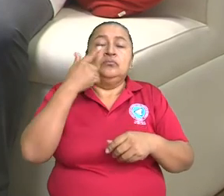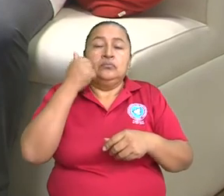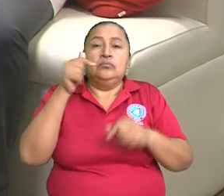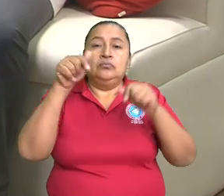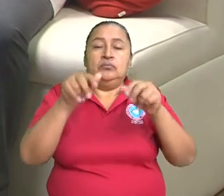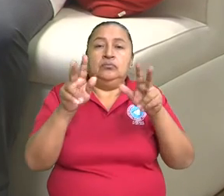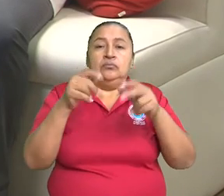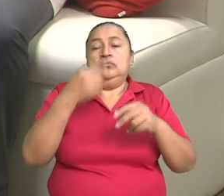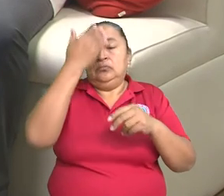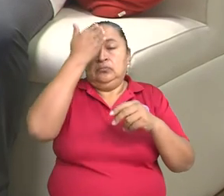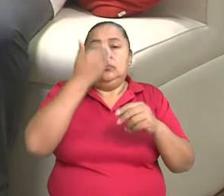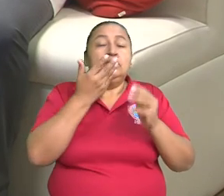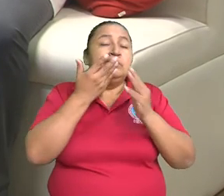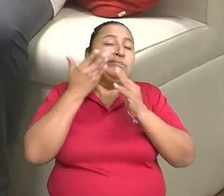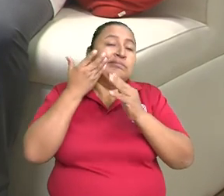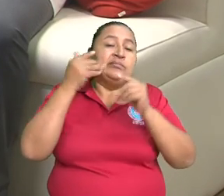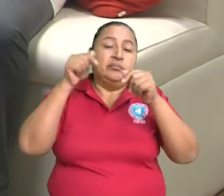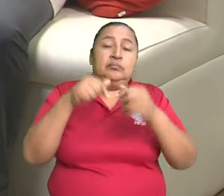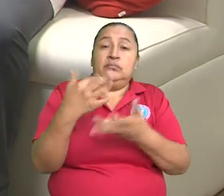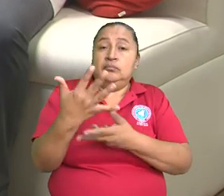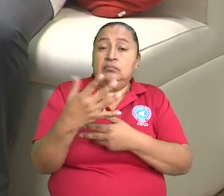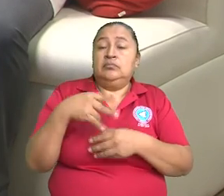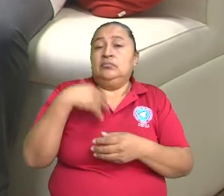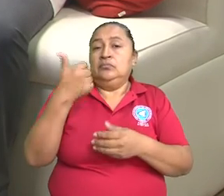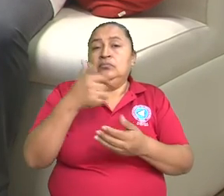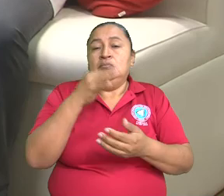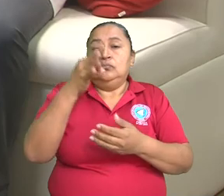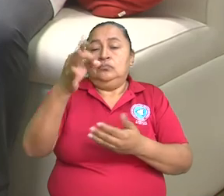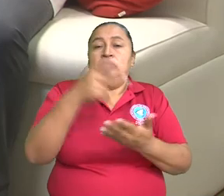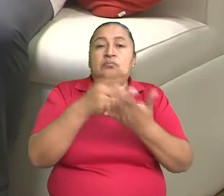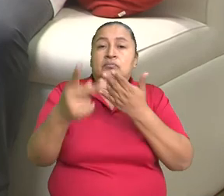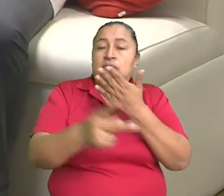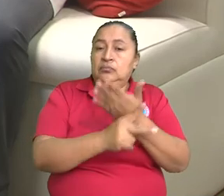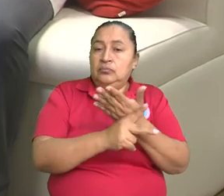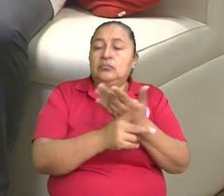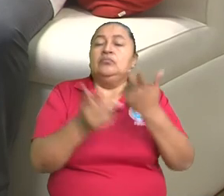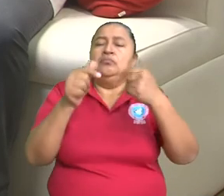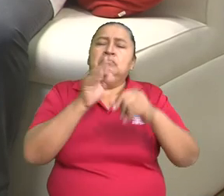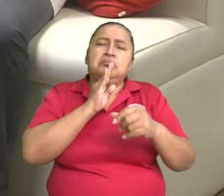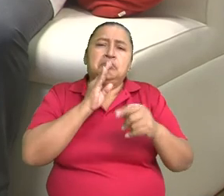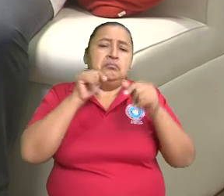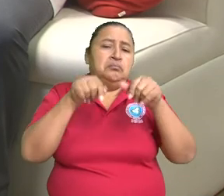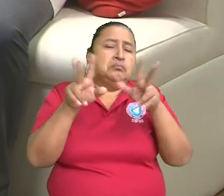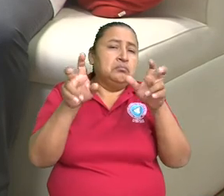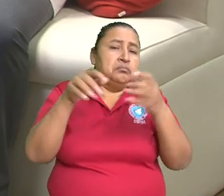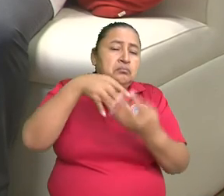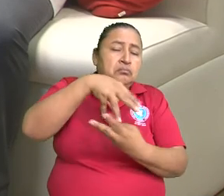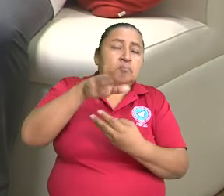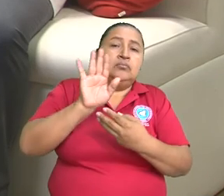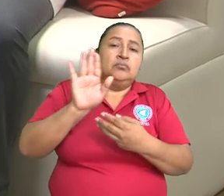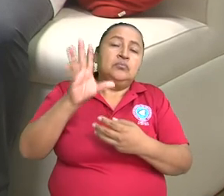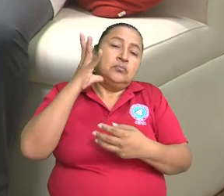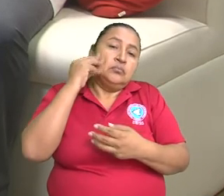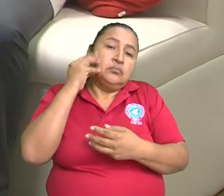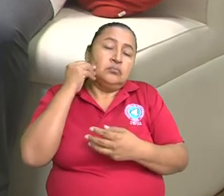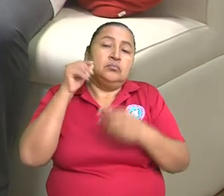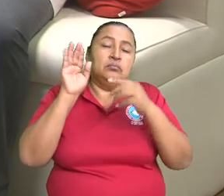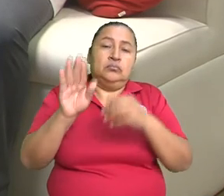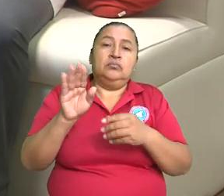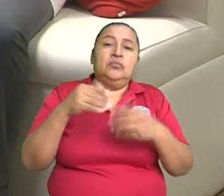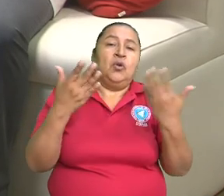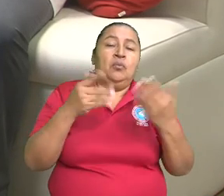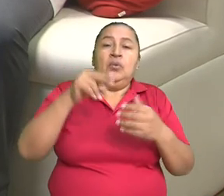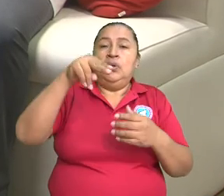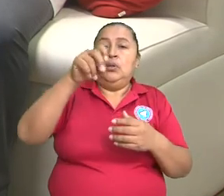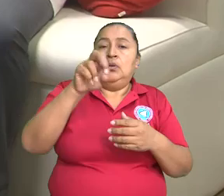acerca de la parálisis facial. Le esperamos en otra oportunidad siempre para abordarte más relacionado a su especialidad, como es